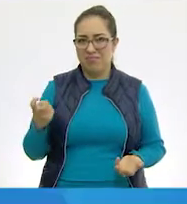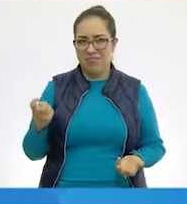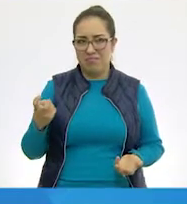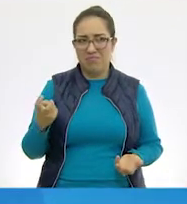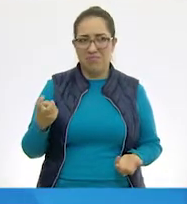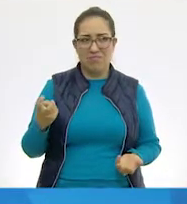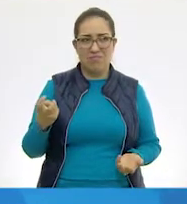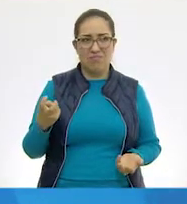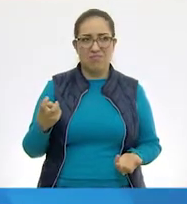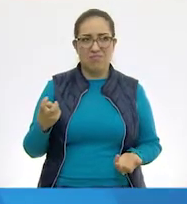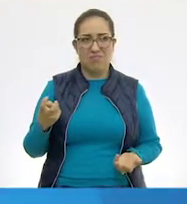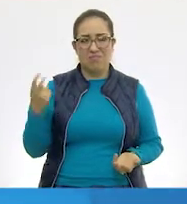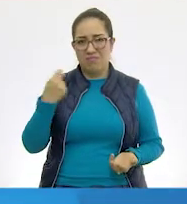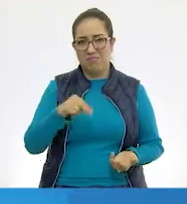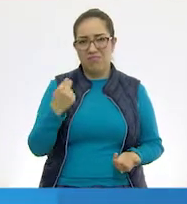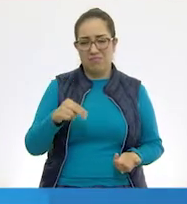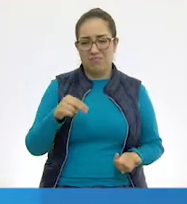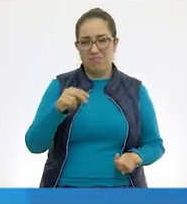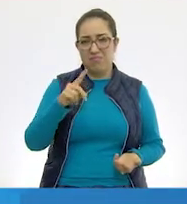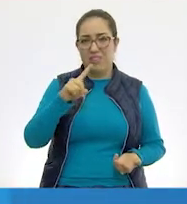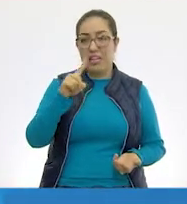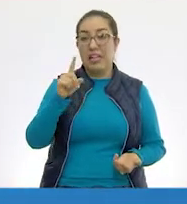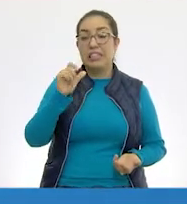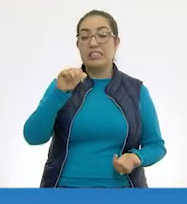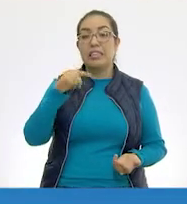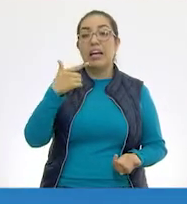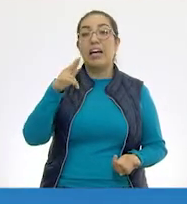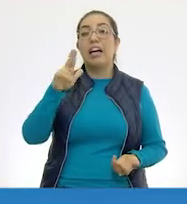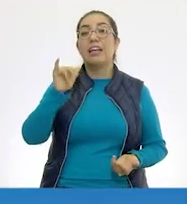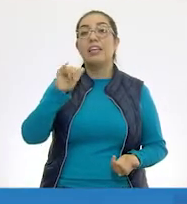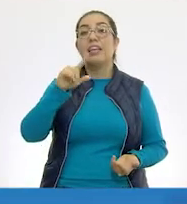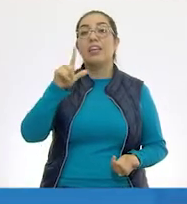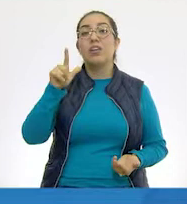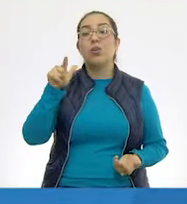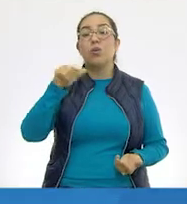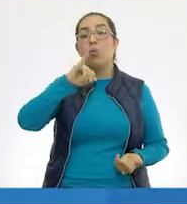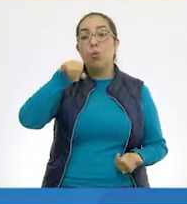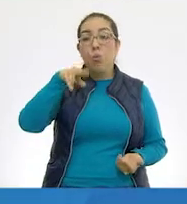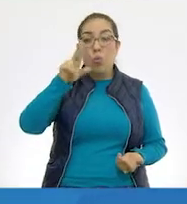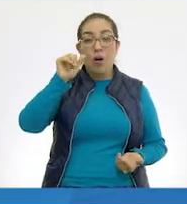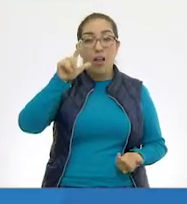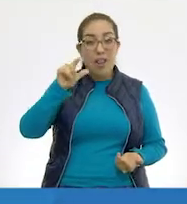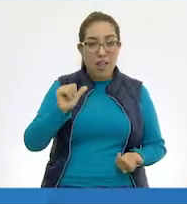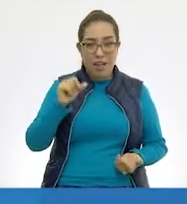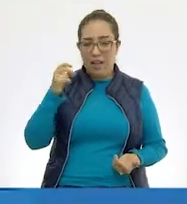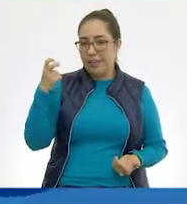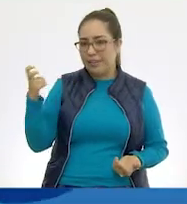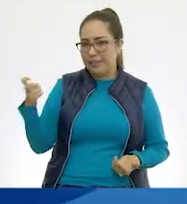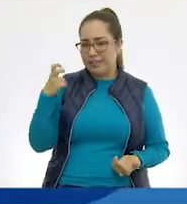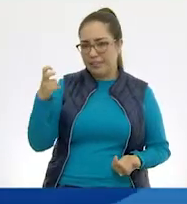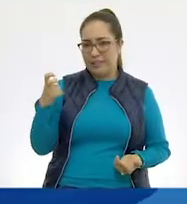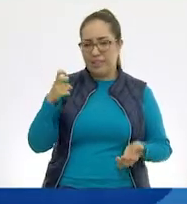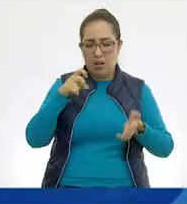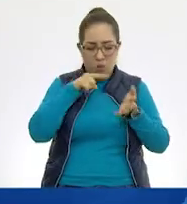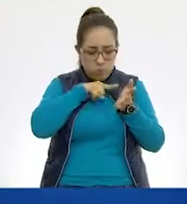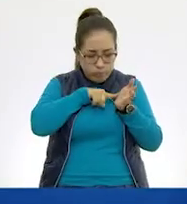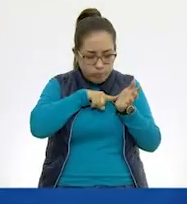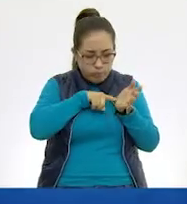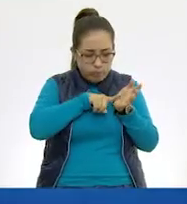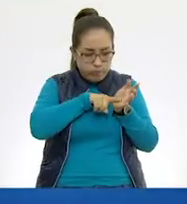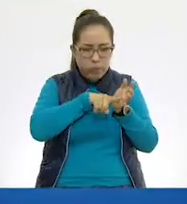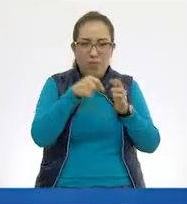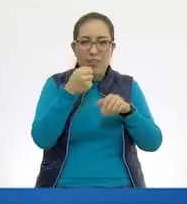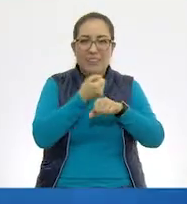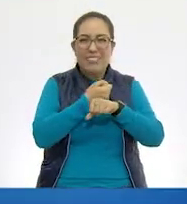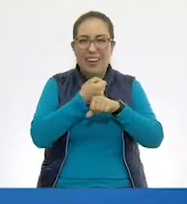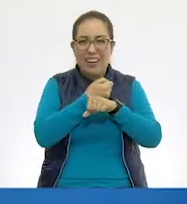Ay, no. Es una sanguijuela, maestra. Así es. Es una sanguijuela. Y la sanguijuela también tiene